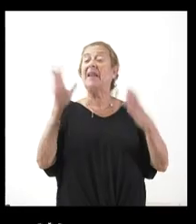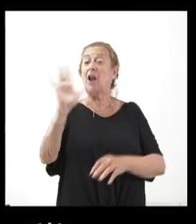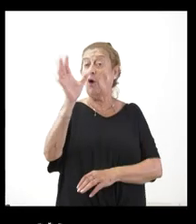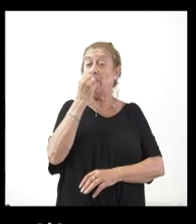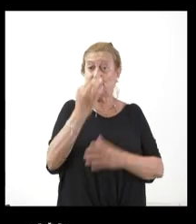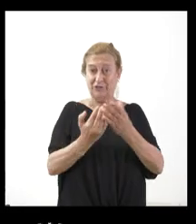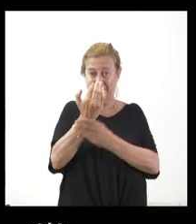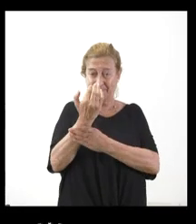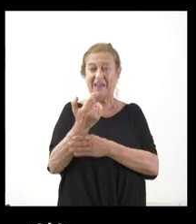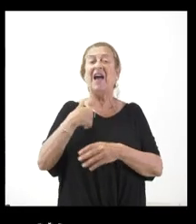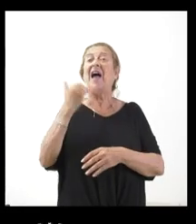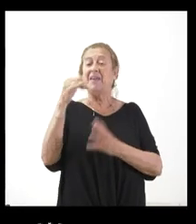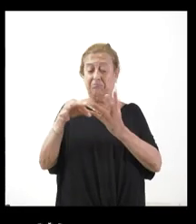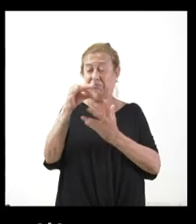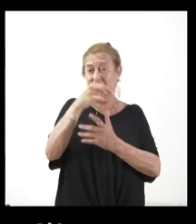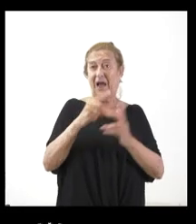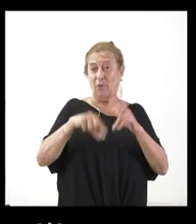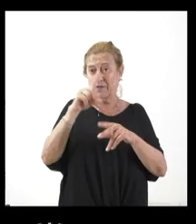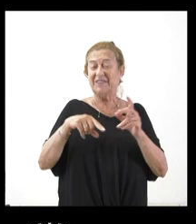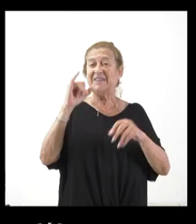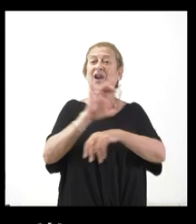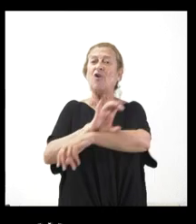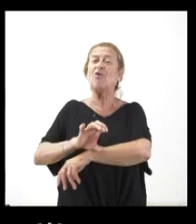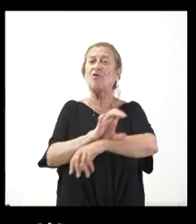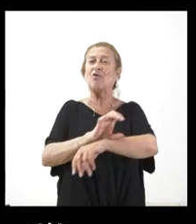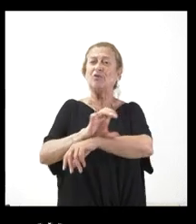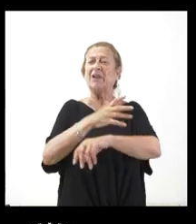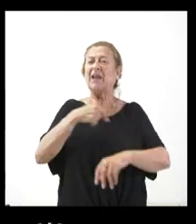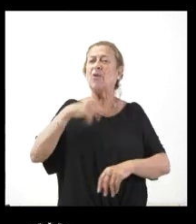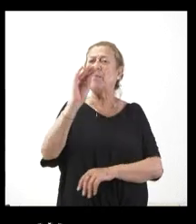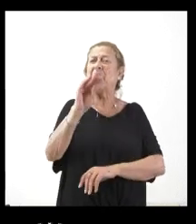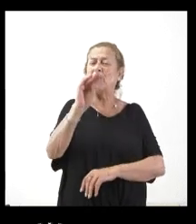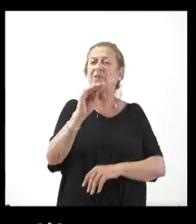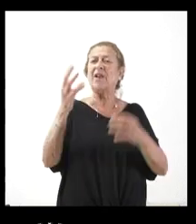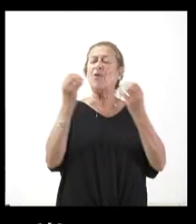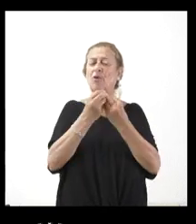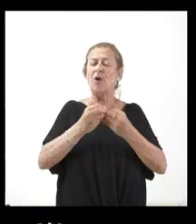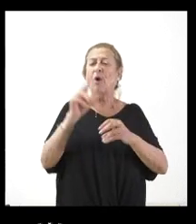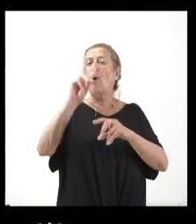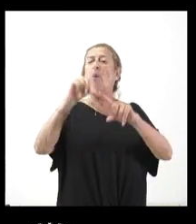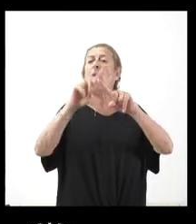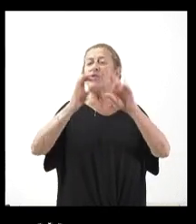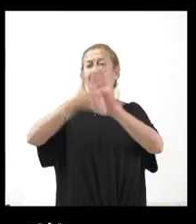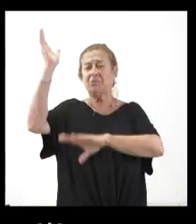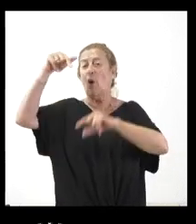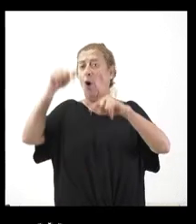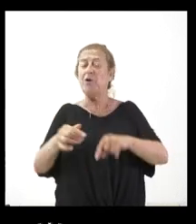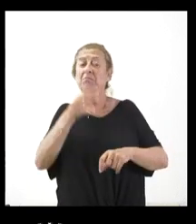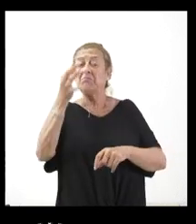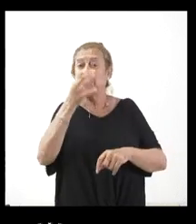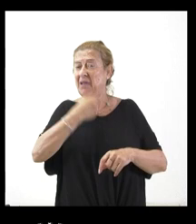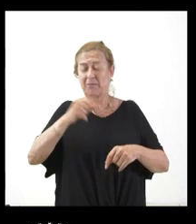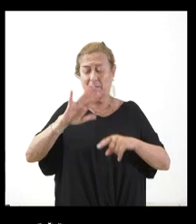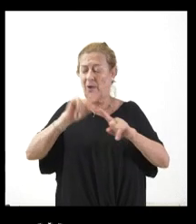buenos días. Tenía varias cuestiones. Sí, a la consejera, en primer lugar, le hay preguntar, no sé si con la marcha de voz y las palabras que ha pronunciado hoy cierran la puerta